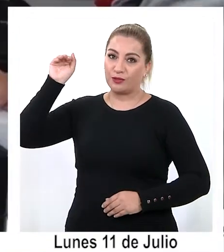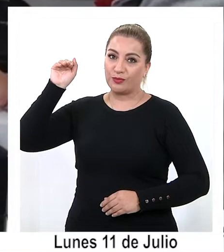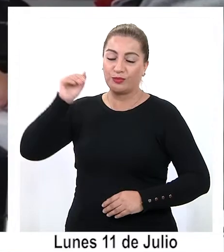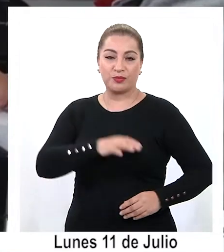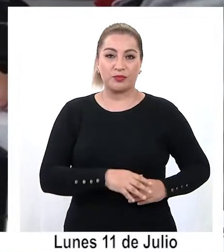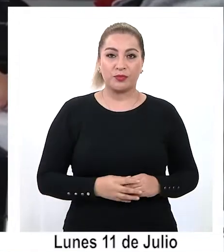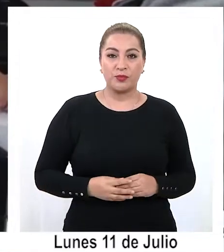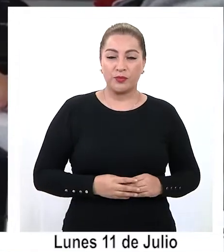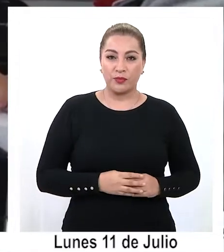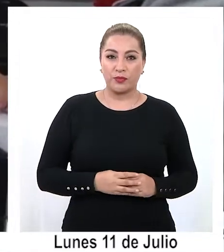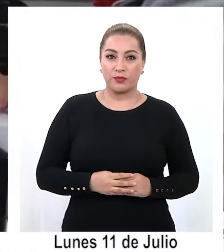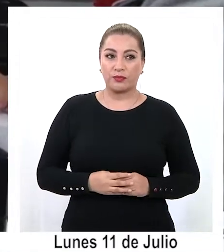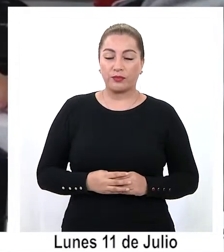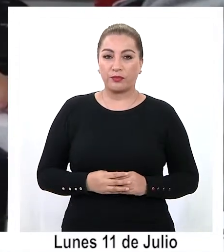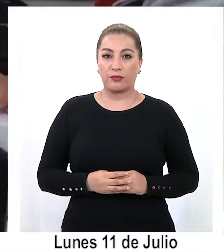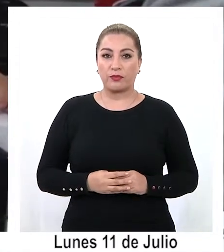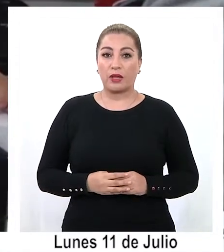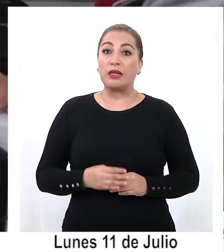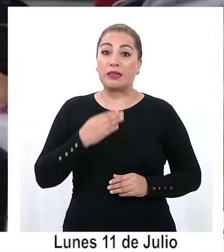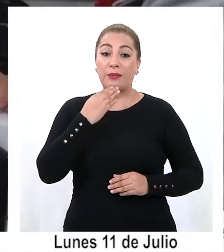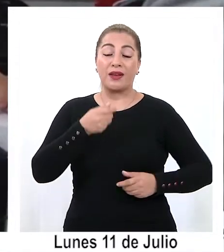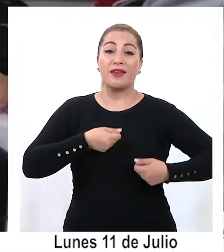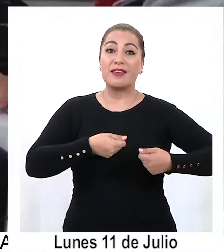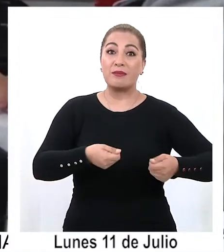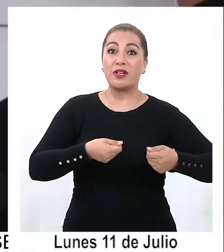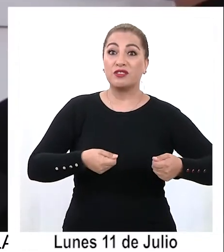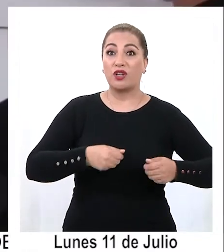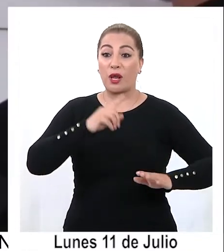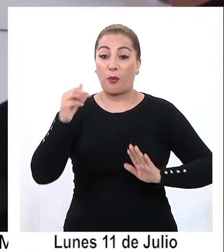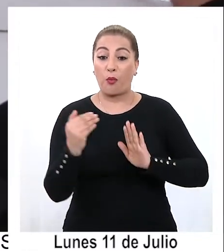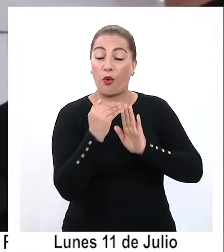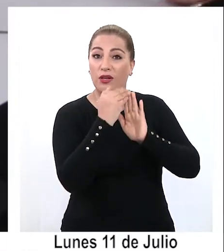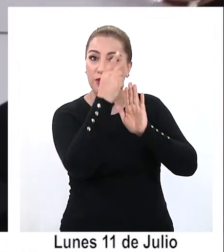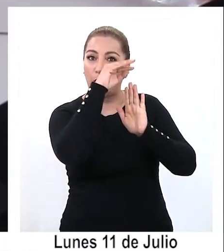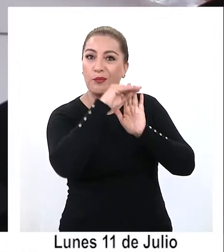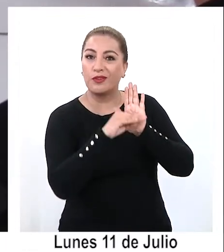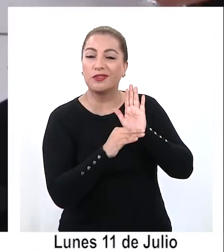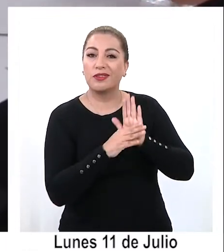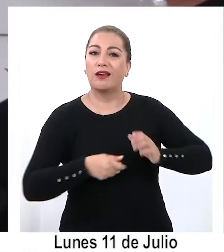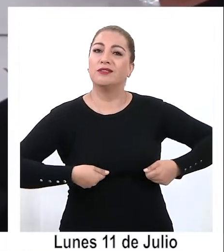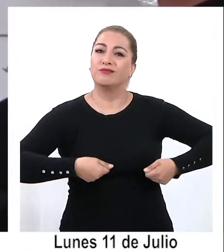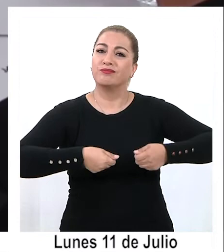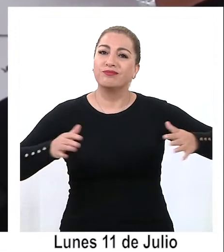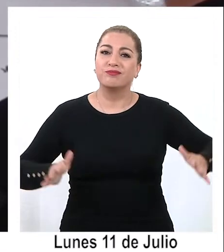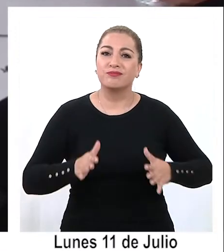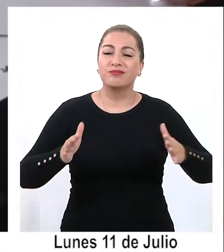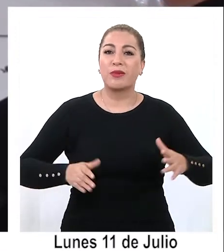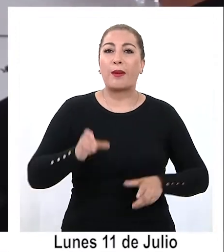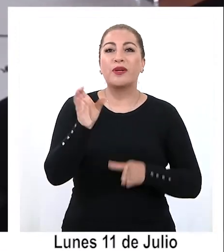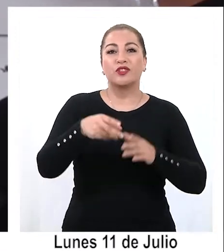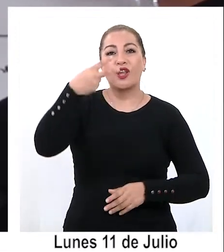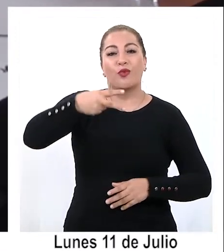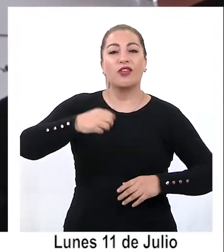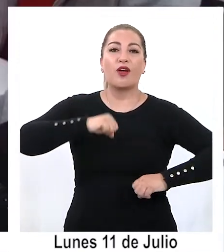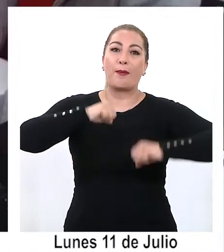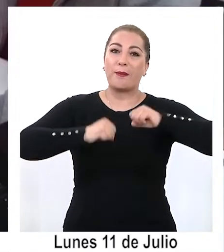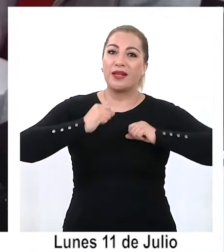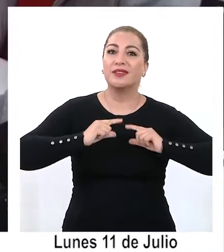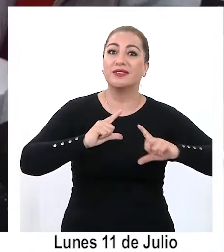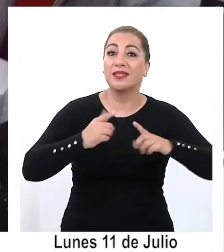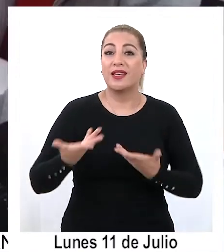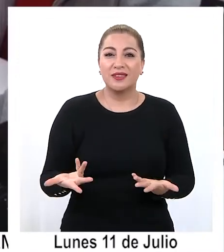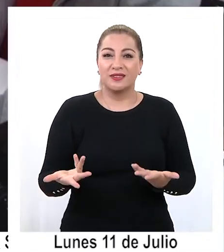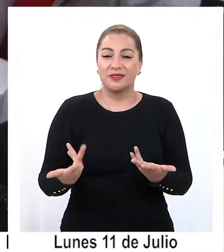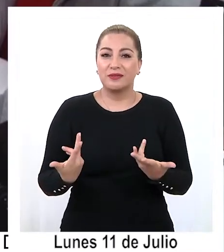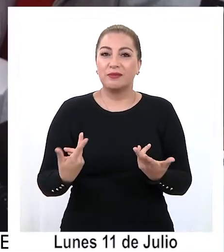auspicio. Entre las inversiones destacan también programas de impulso a emprendedores y emprendedoras con el